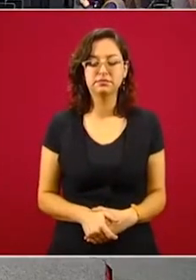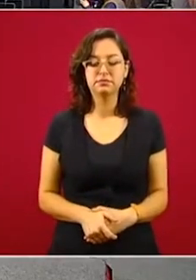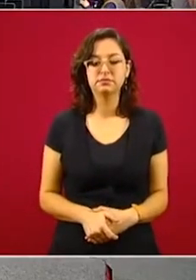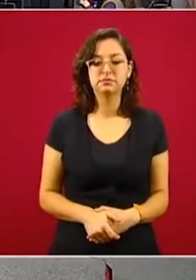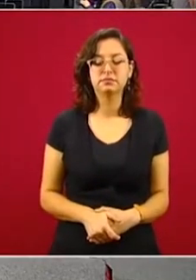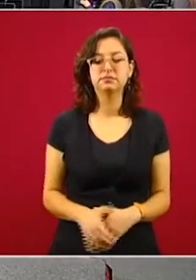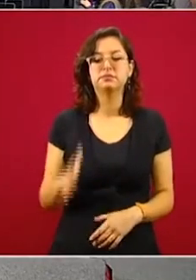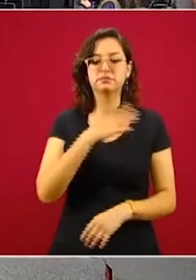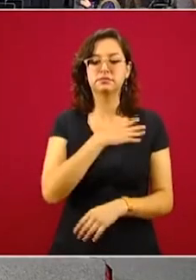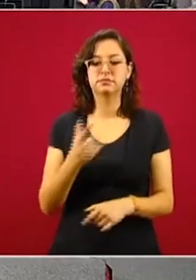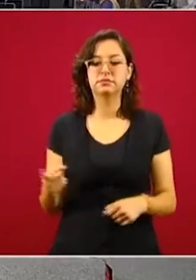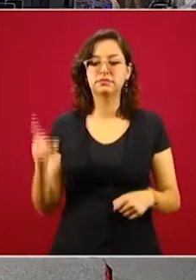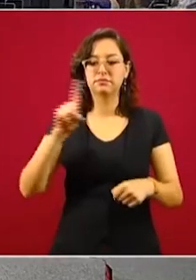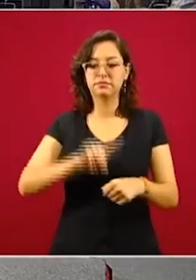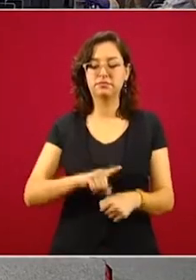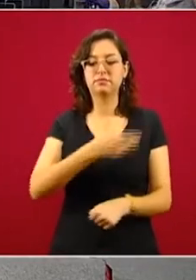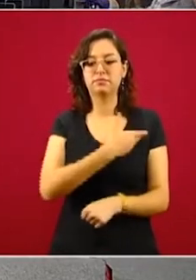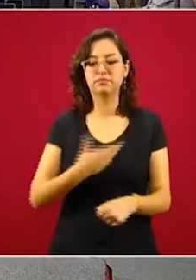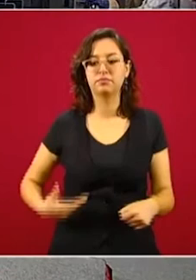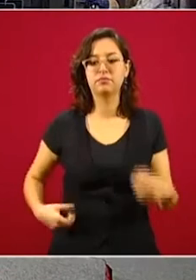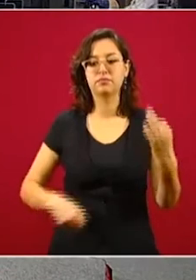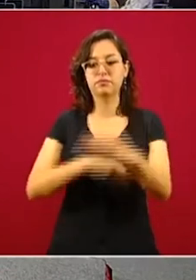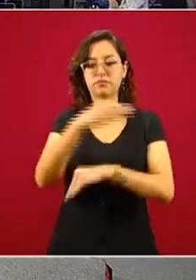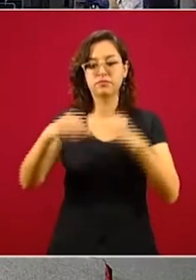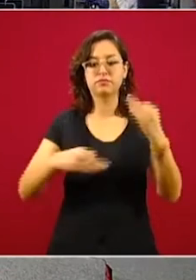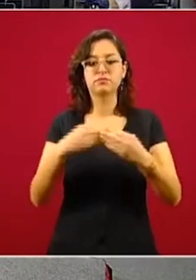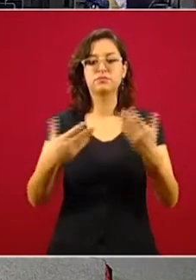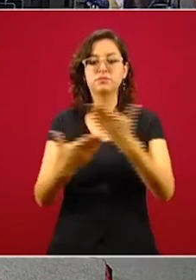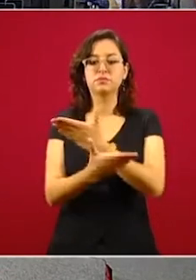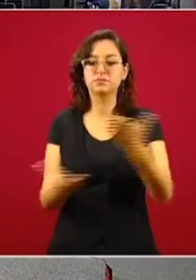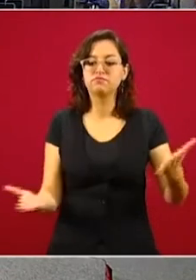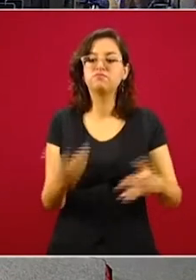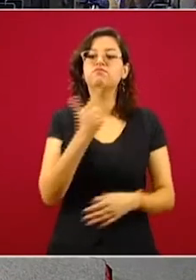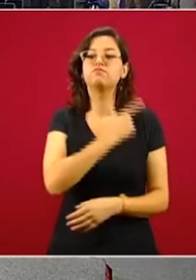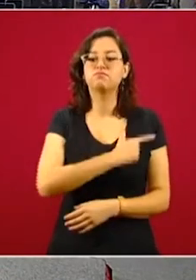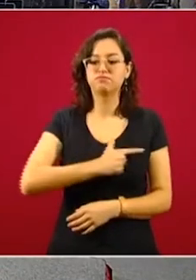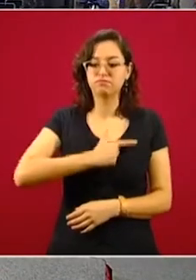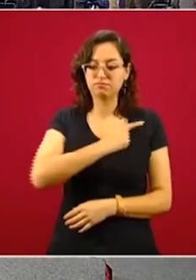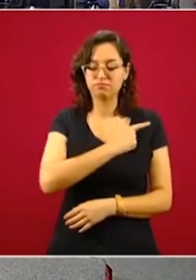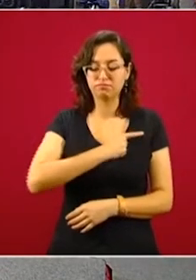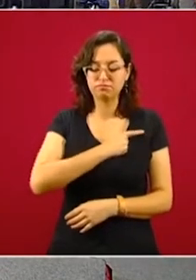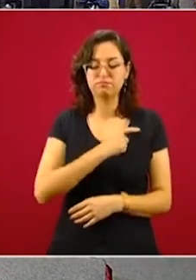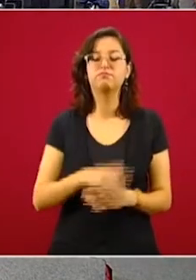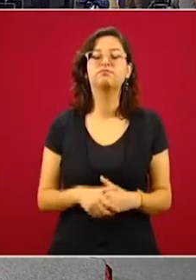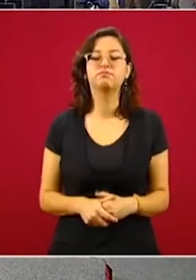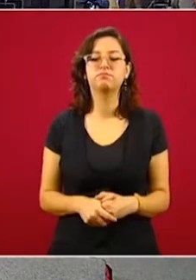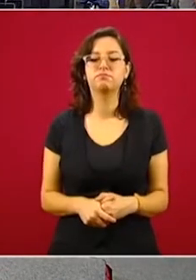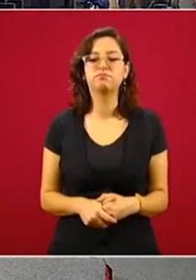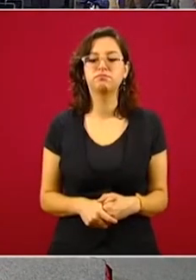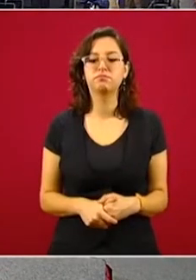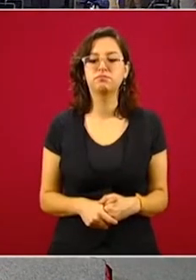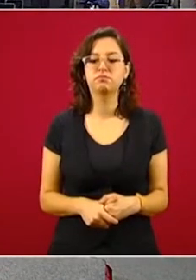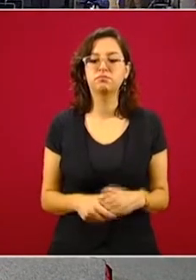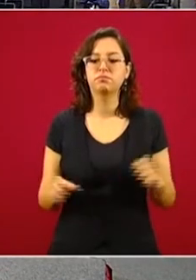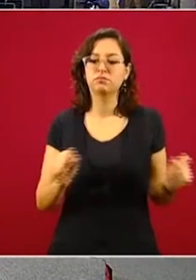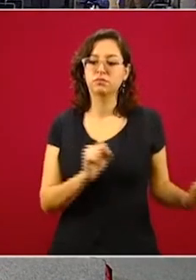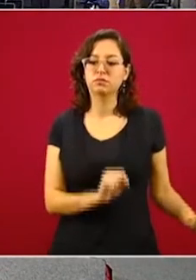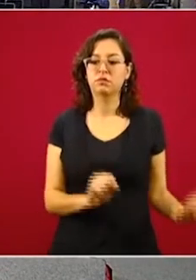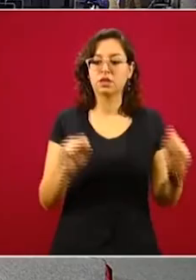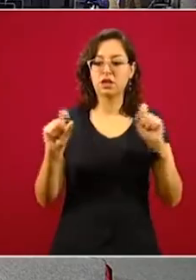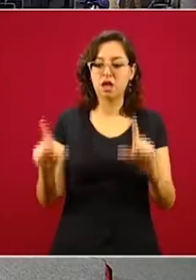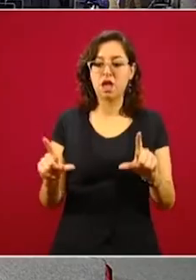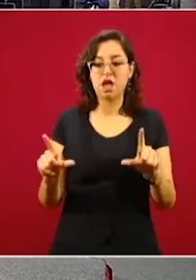Obrador tras superar el COVID-19. Fue el 2 de mayo cuando Sheffield informó mediante su cuenta de Twitter que había adquirido el